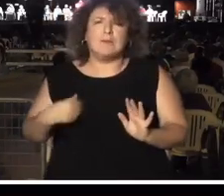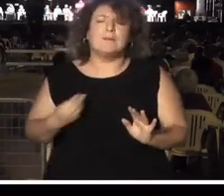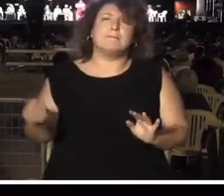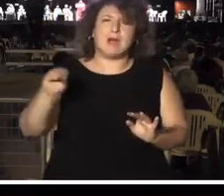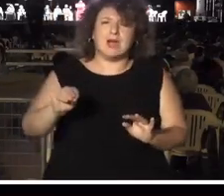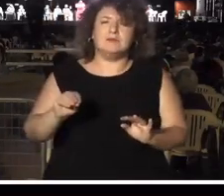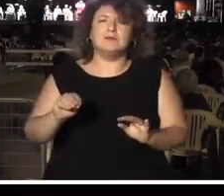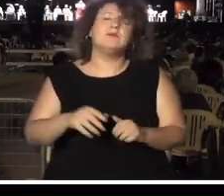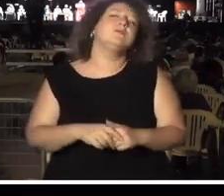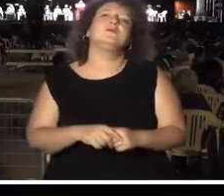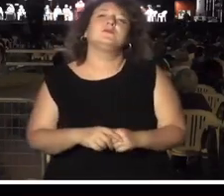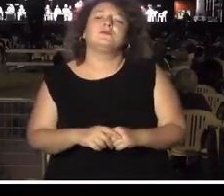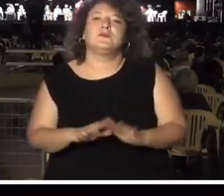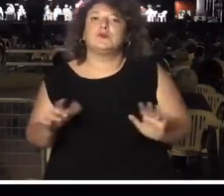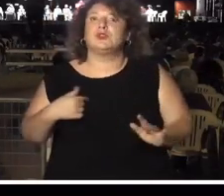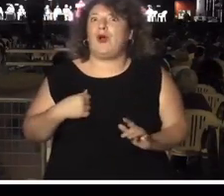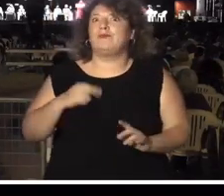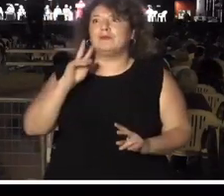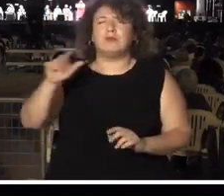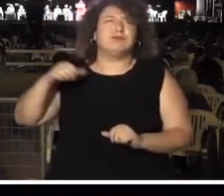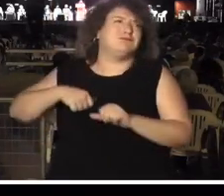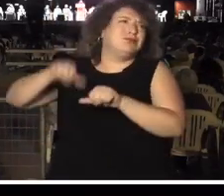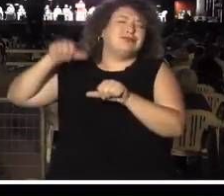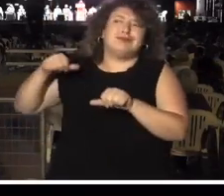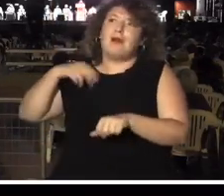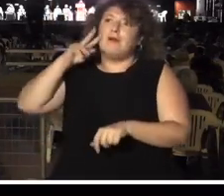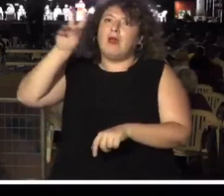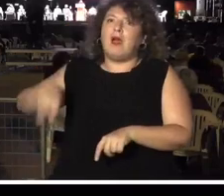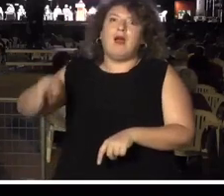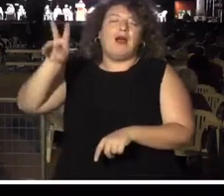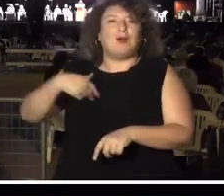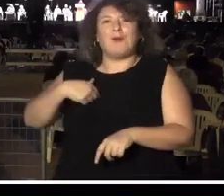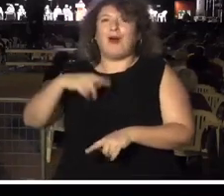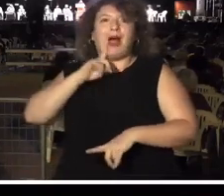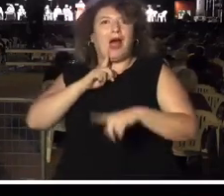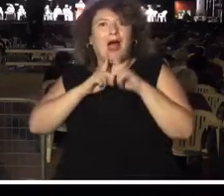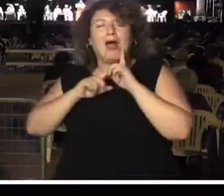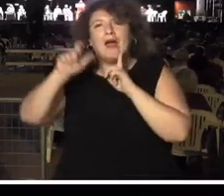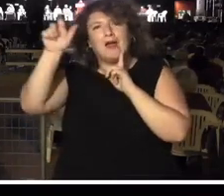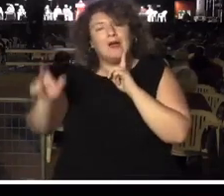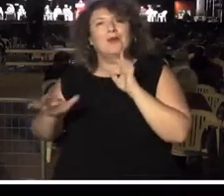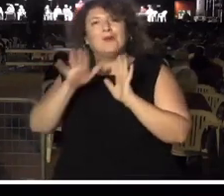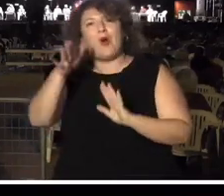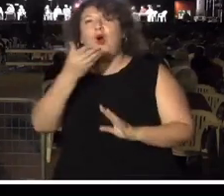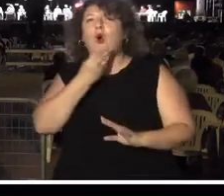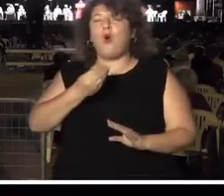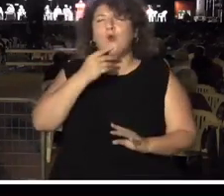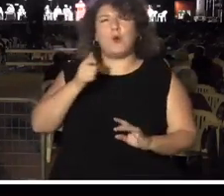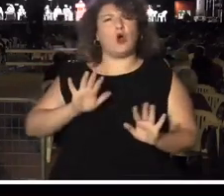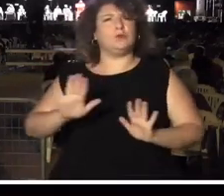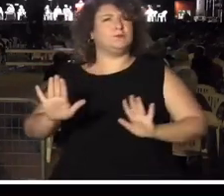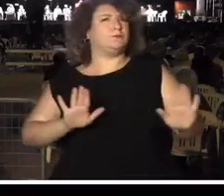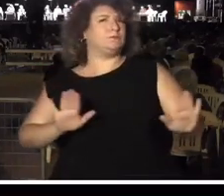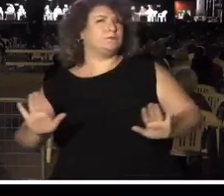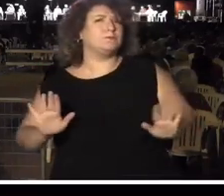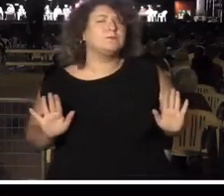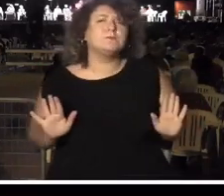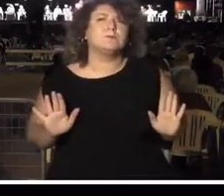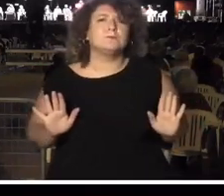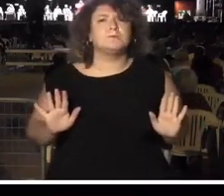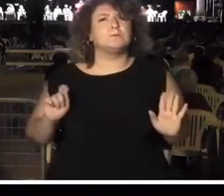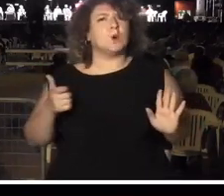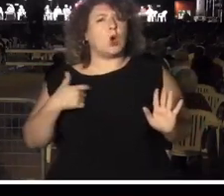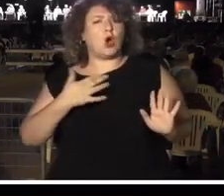yo había oído, claro, yo le admiraba desde hacía muchísimos años, y había oído que Julio era una persona distante, era una persona